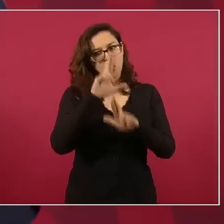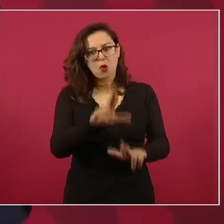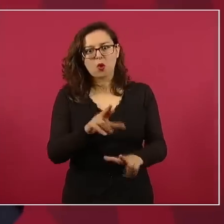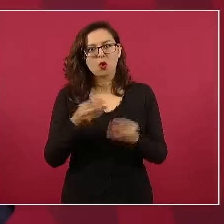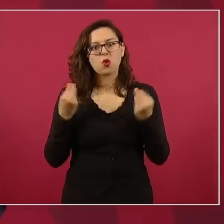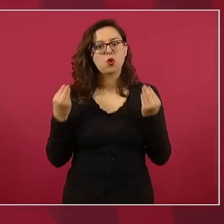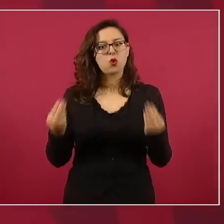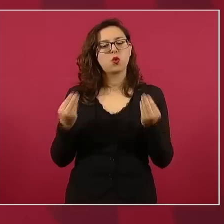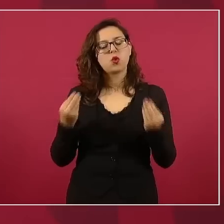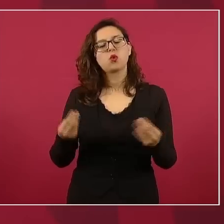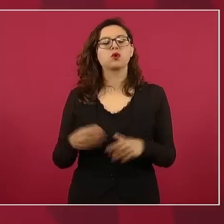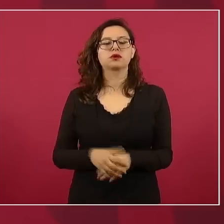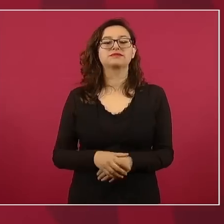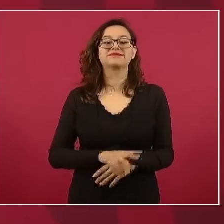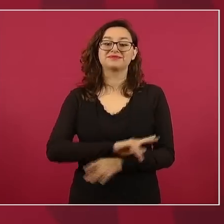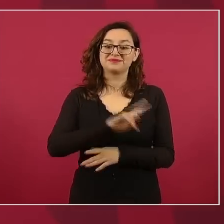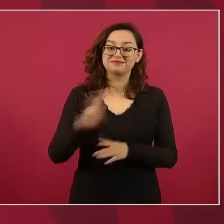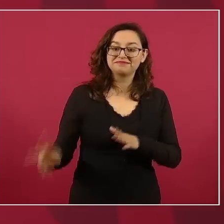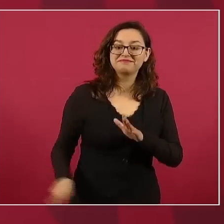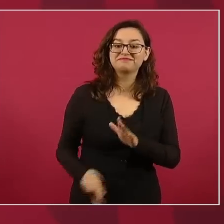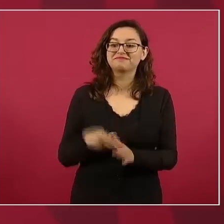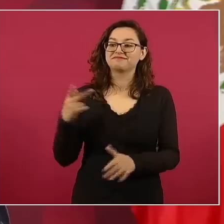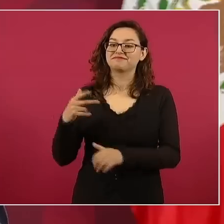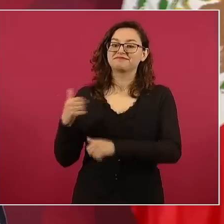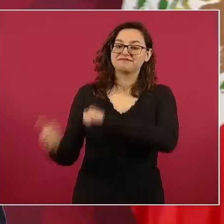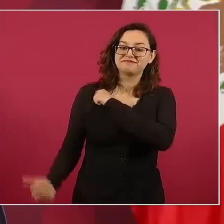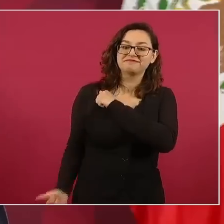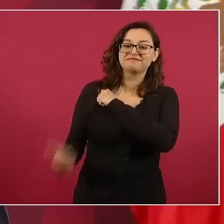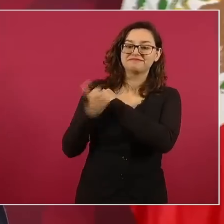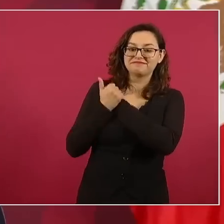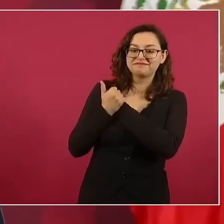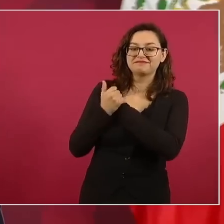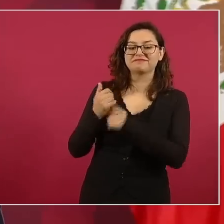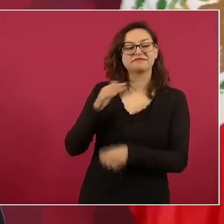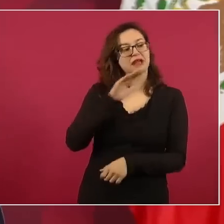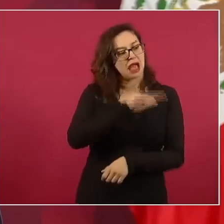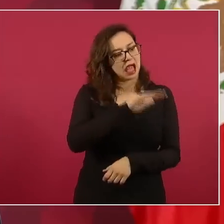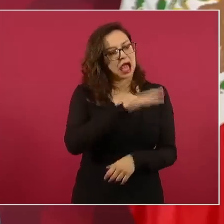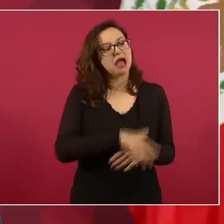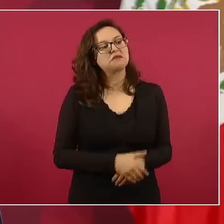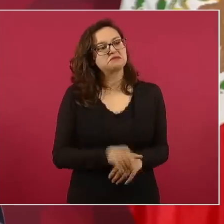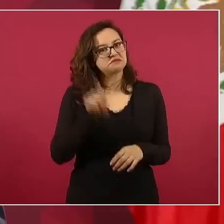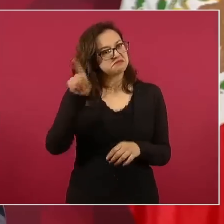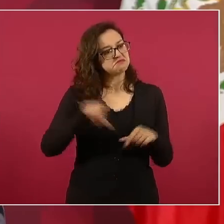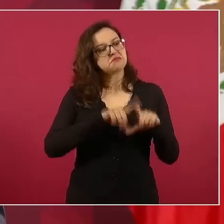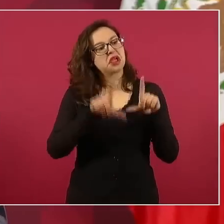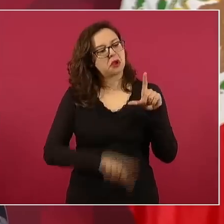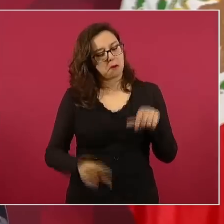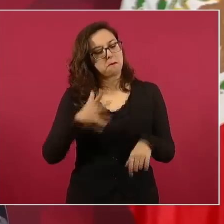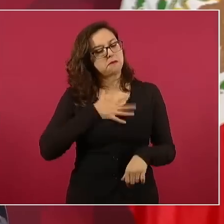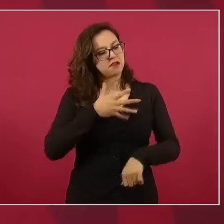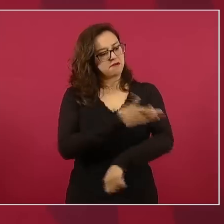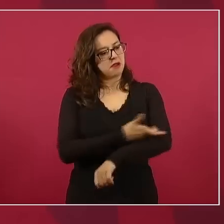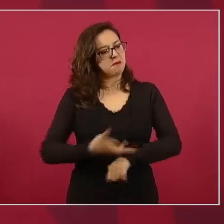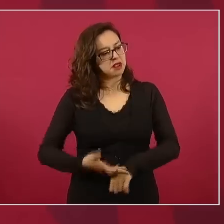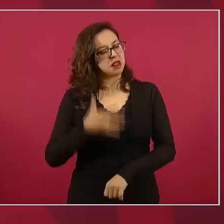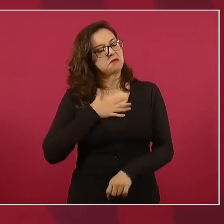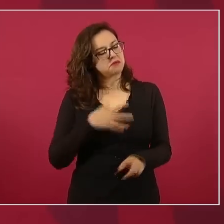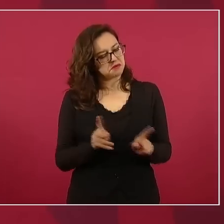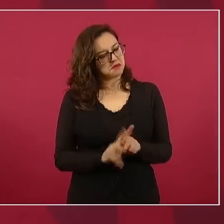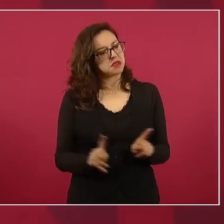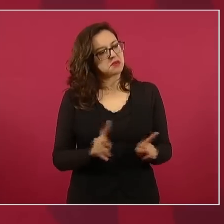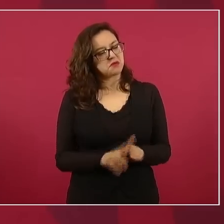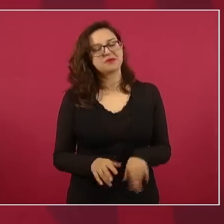que tiene un primo en México, tiene familias en México y